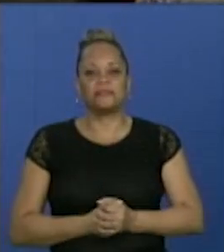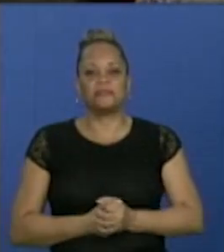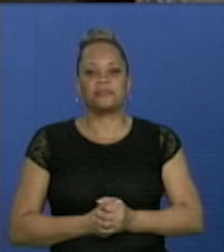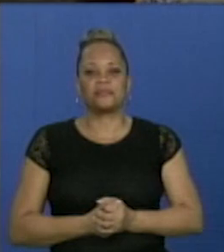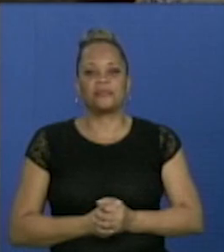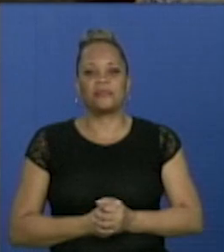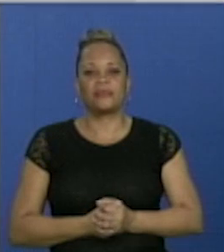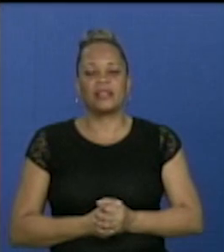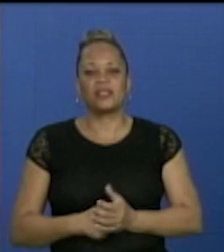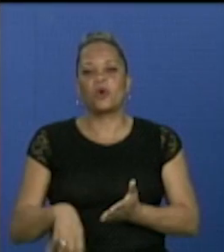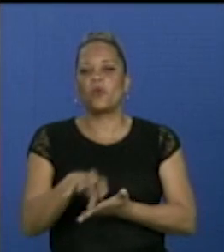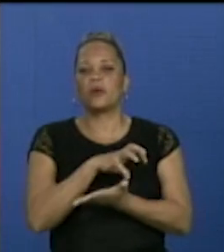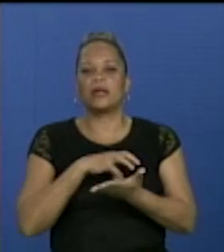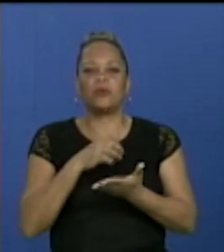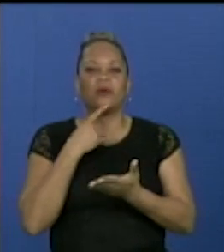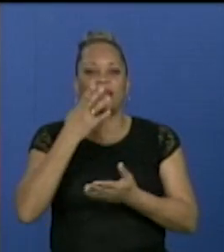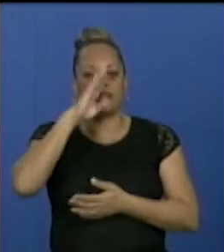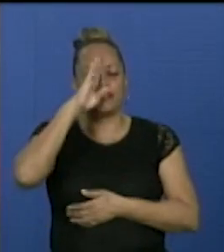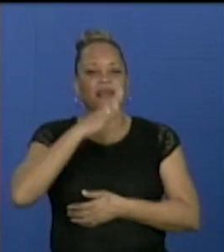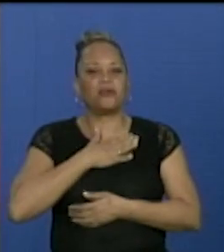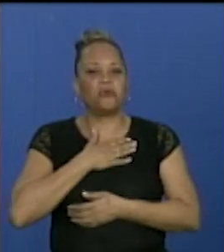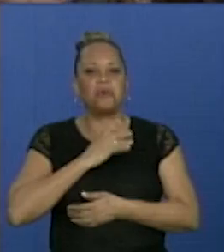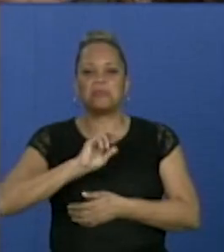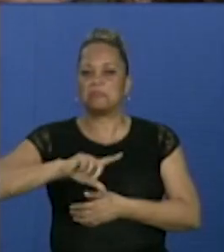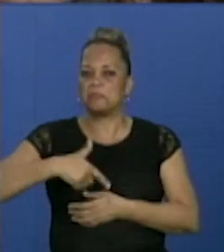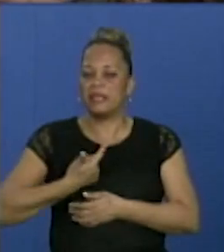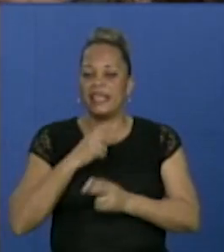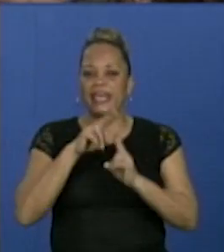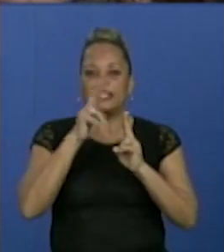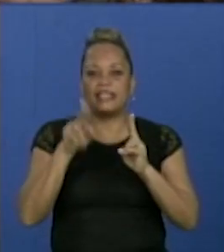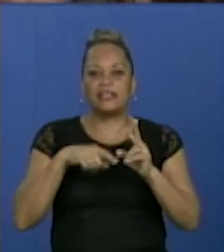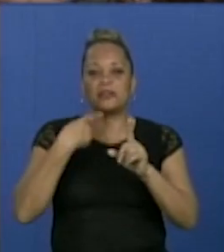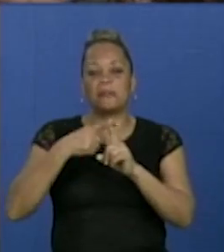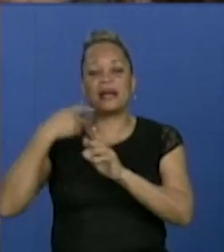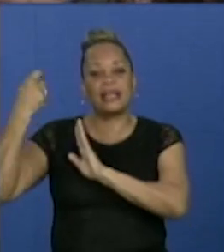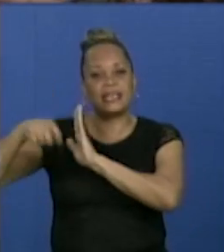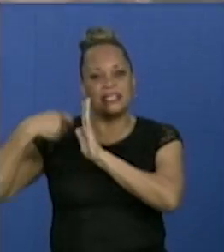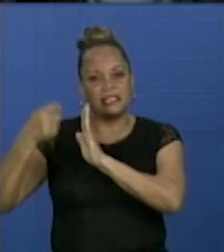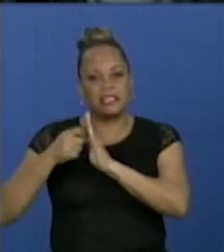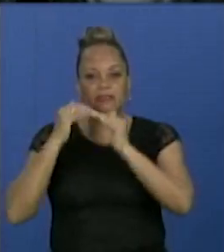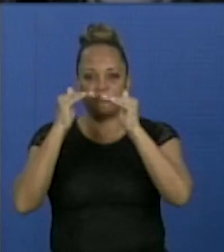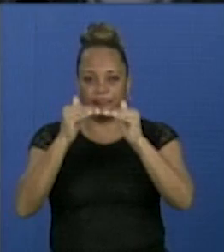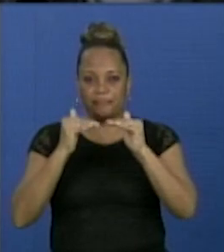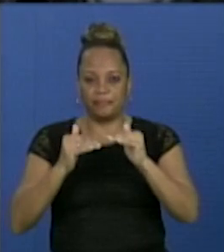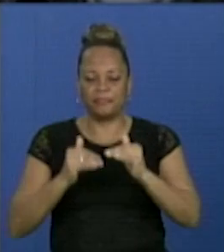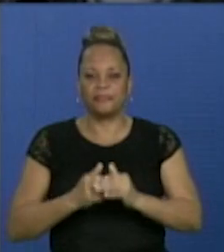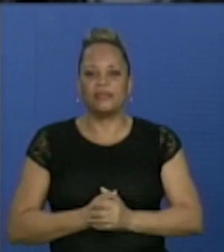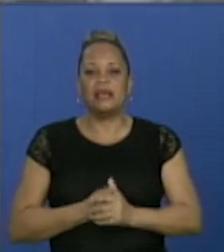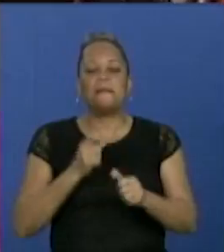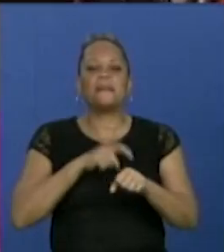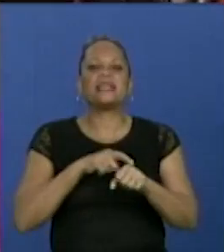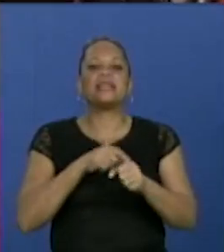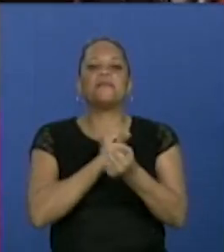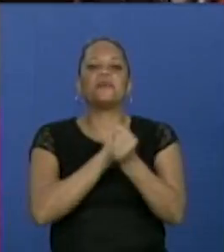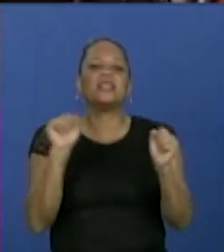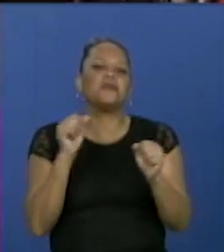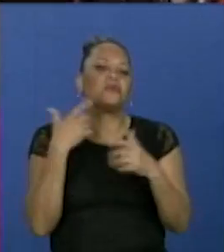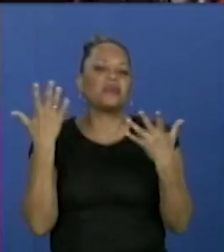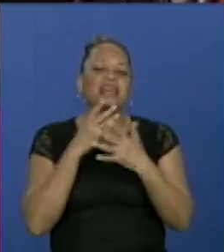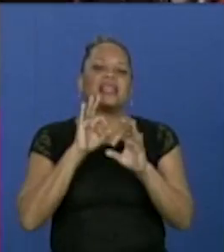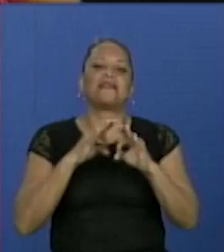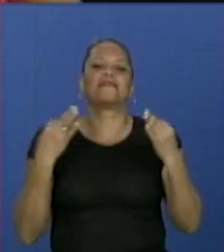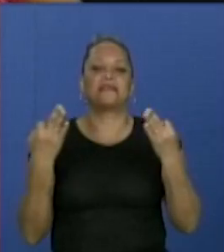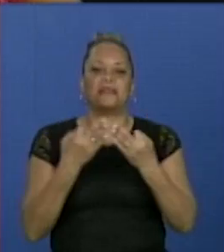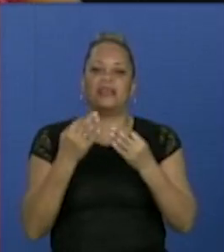paz, cualquier lugar de Cuba. Para actuar, el teatro y el cine por ese orden. Y para el tiempo libre, su familia.